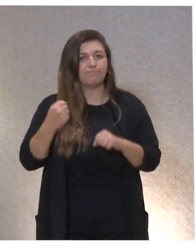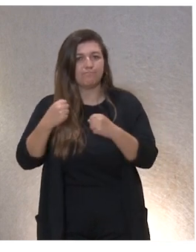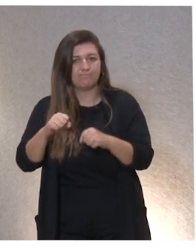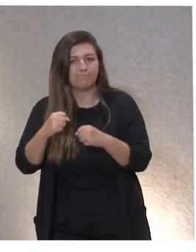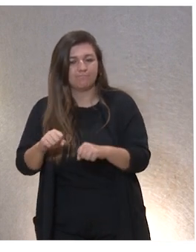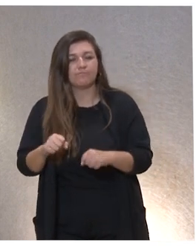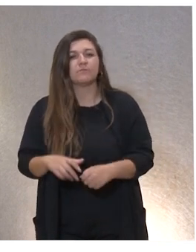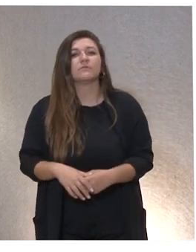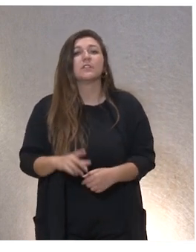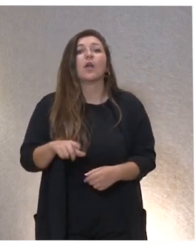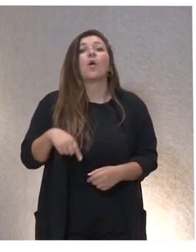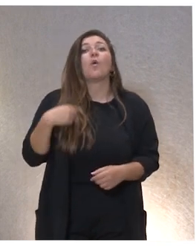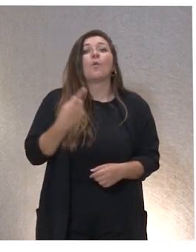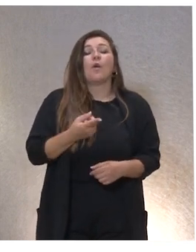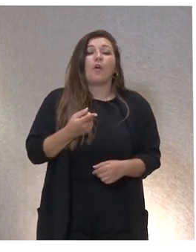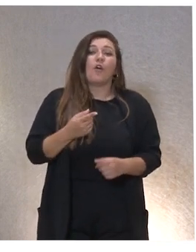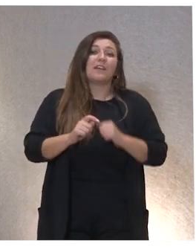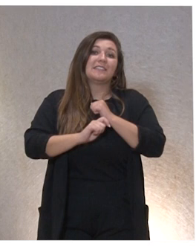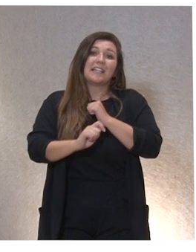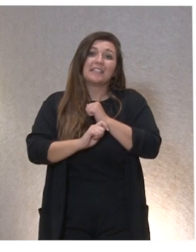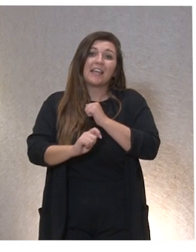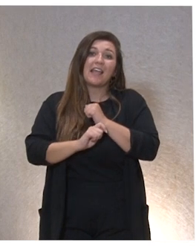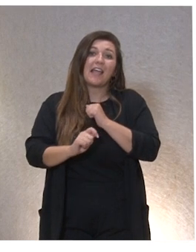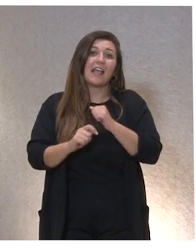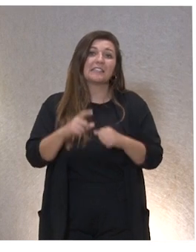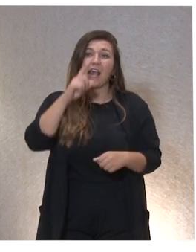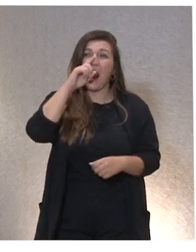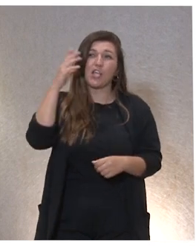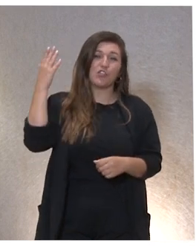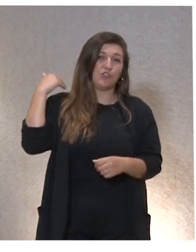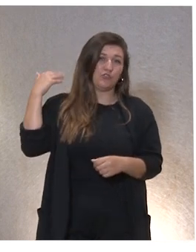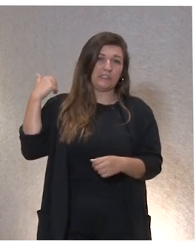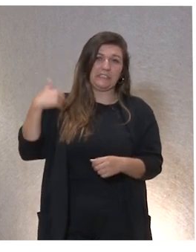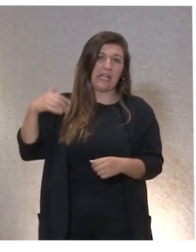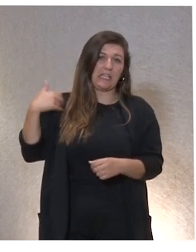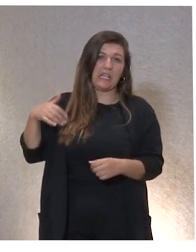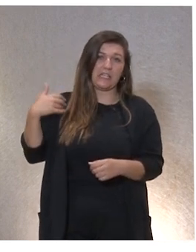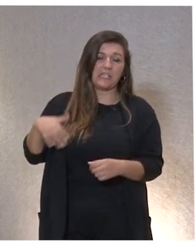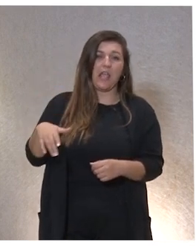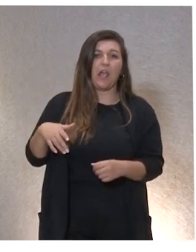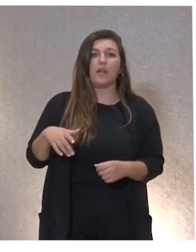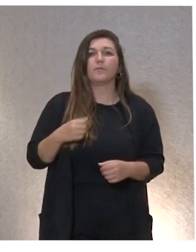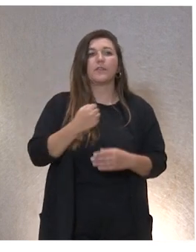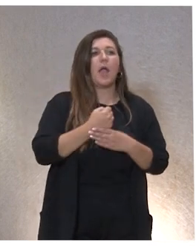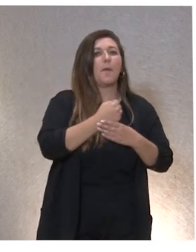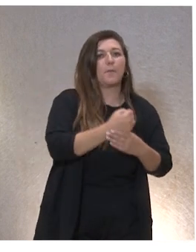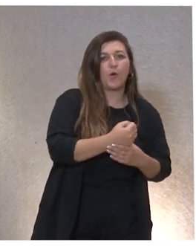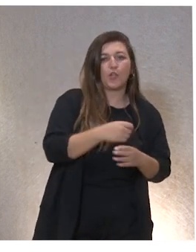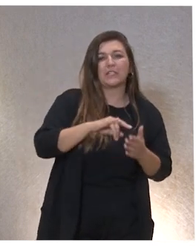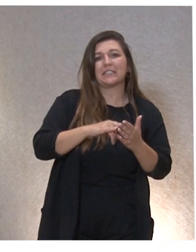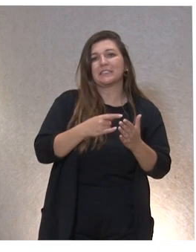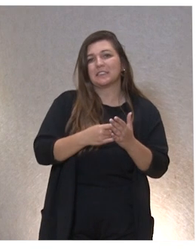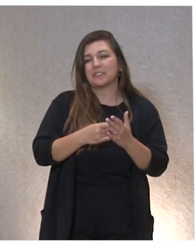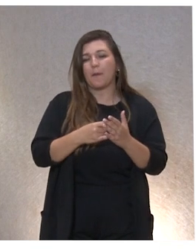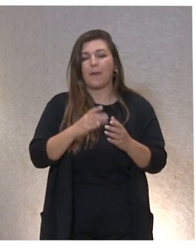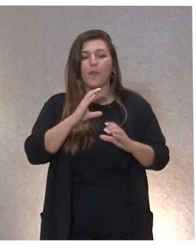Y luego hay estrategias que llevamos aplicando desde hace años el apoyo con un total positivo los sistemas alternativos aumentativos